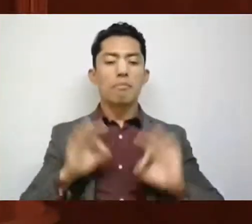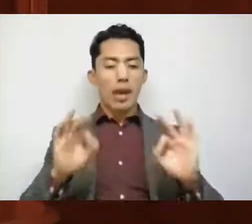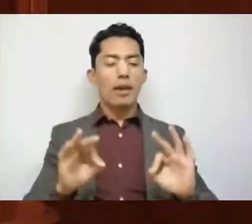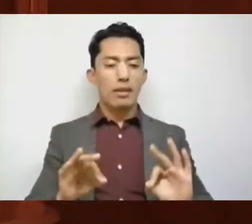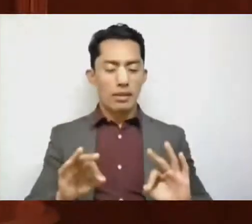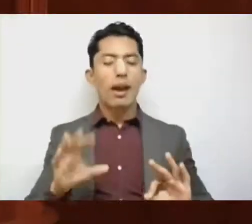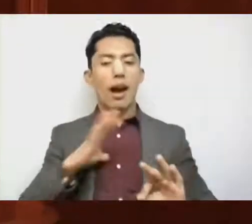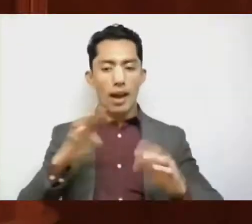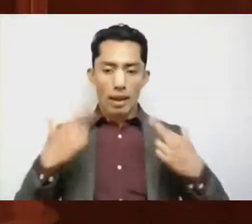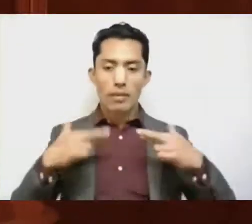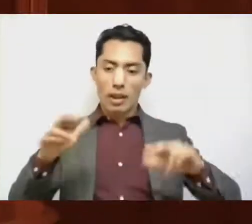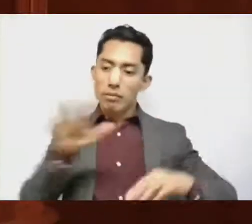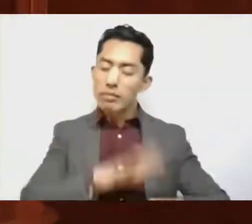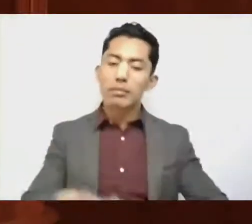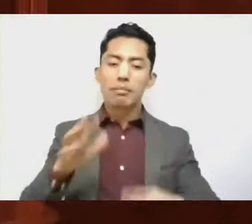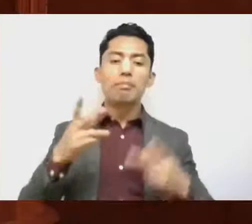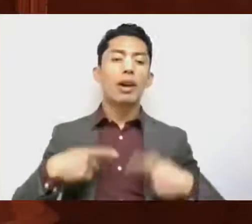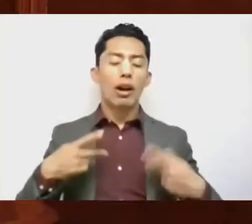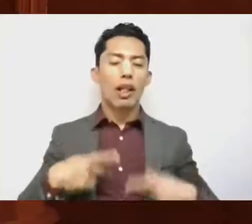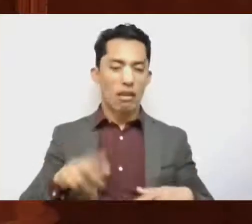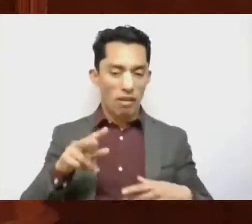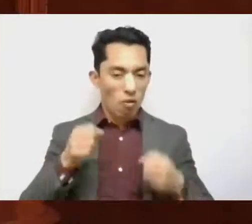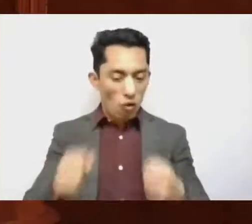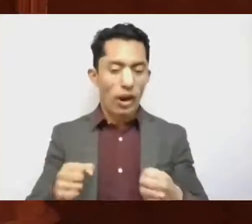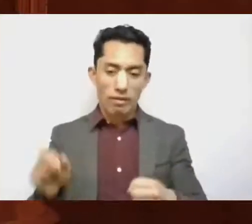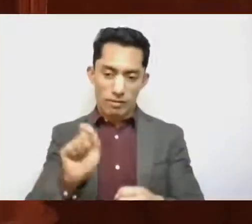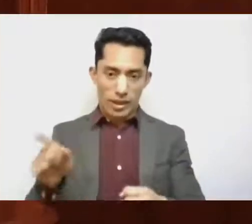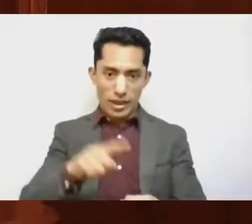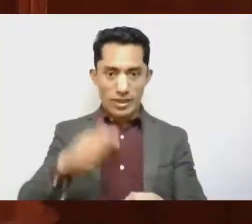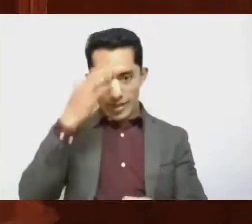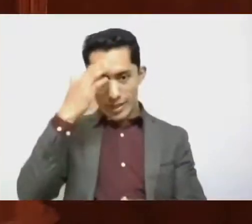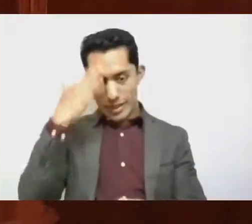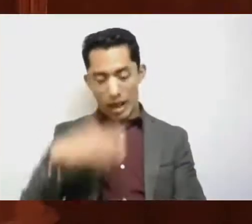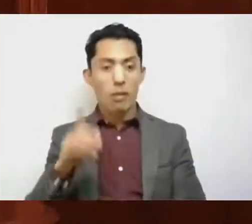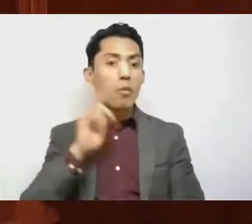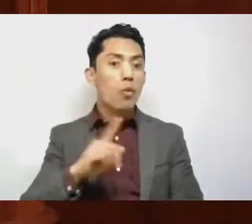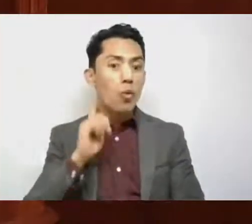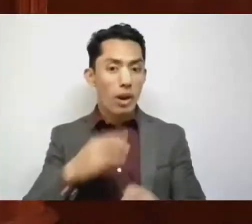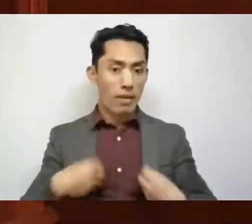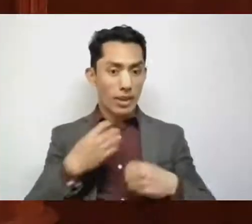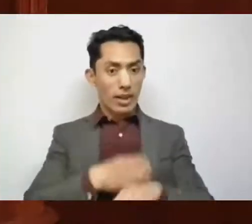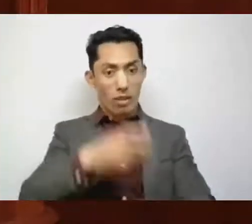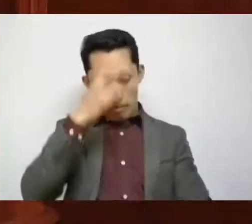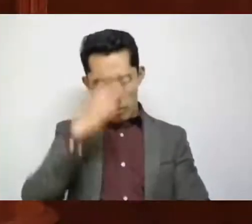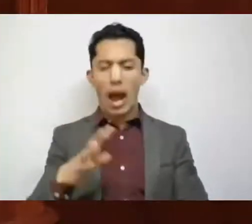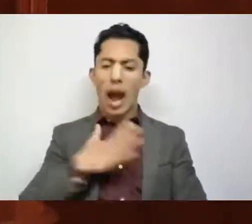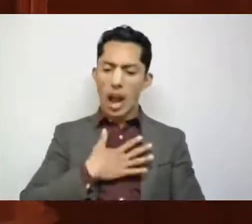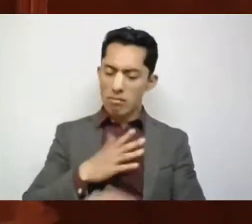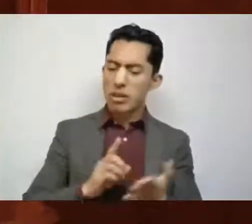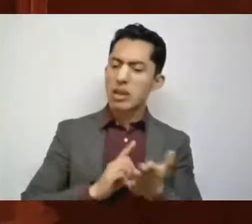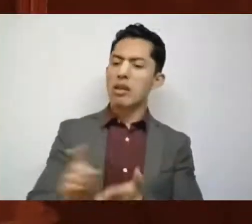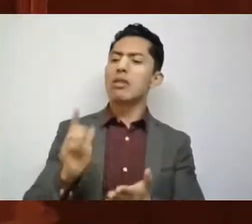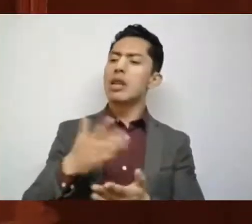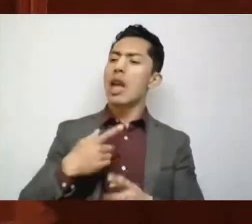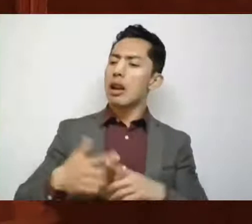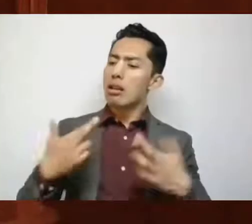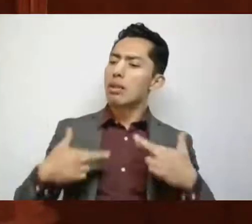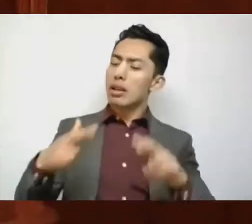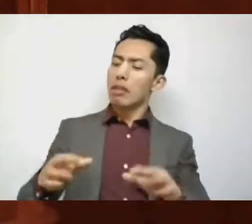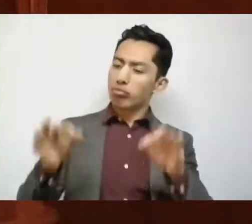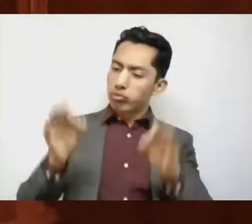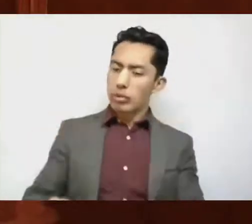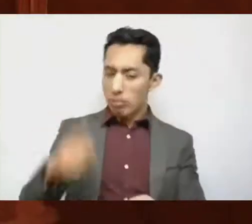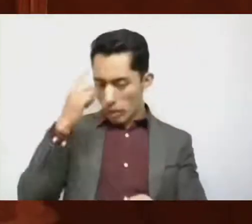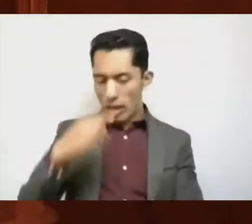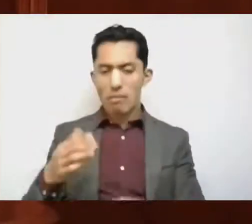representación pública sólida y profesionalizada. Las mexiquenses tenemos el derecho a ser representadas con dignidad para procurar la